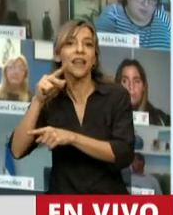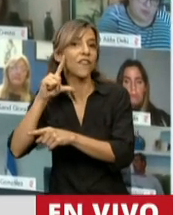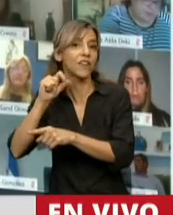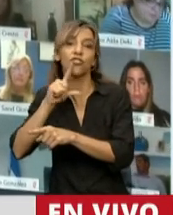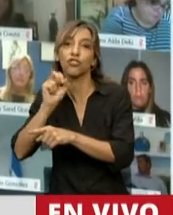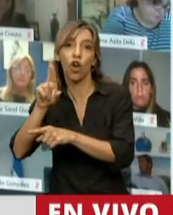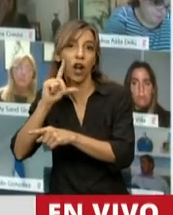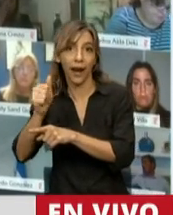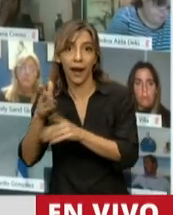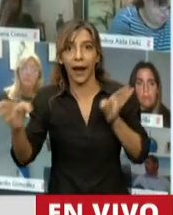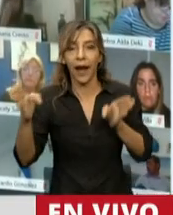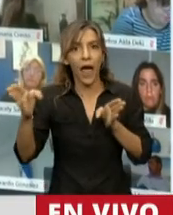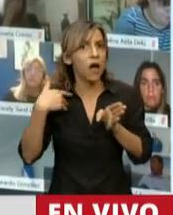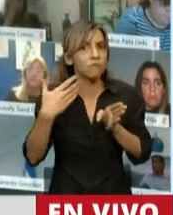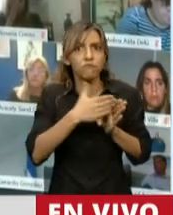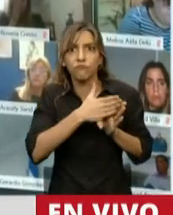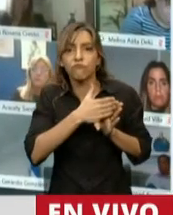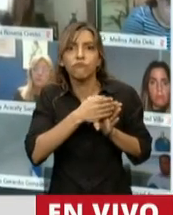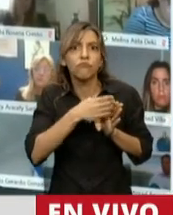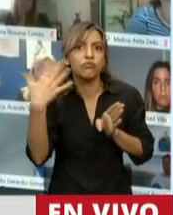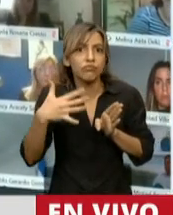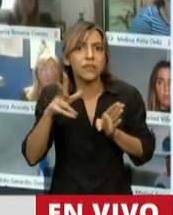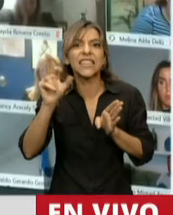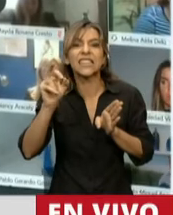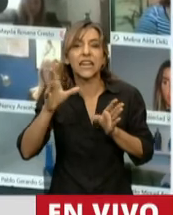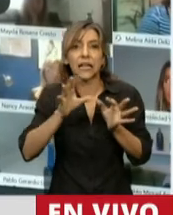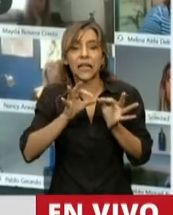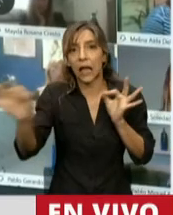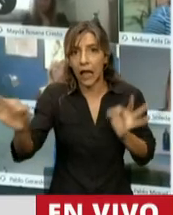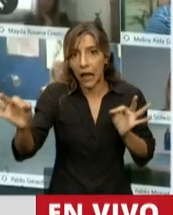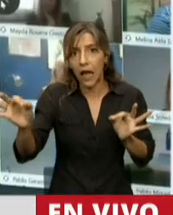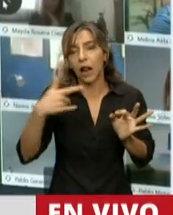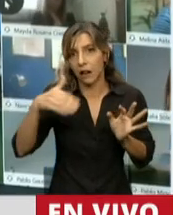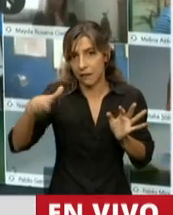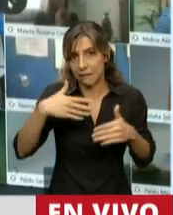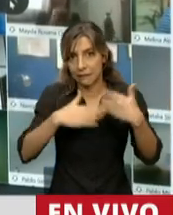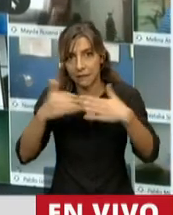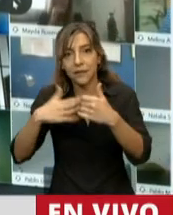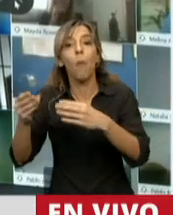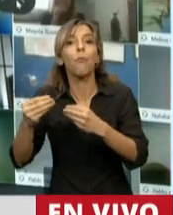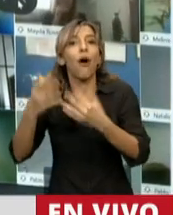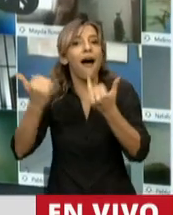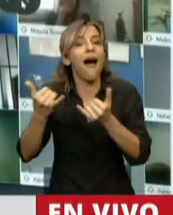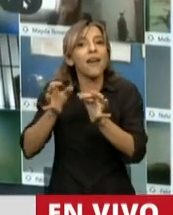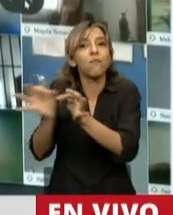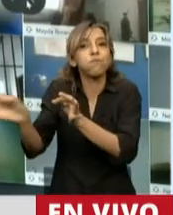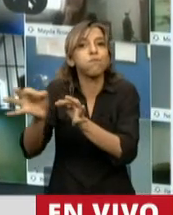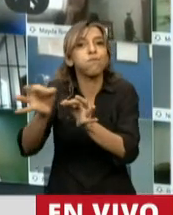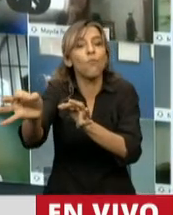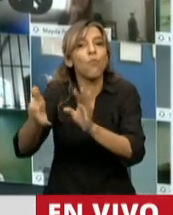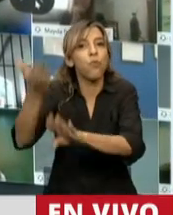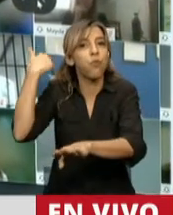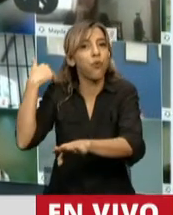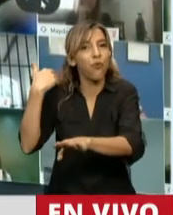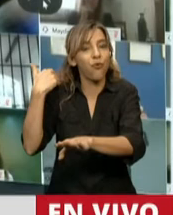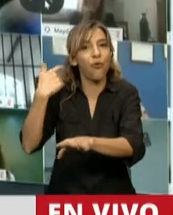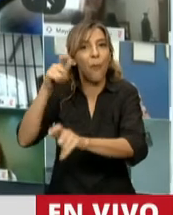que no está pavimentada, pero se va a arreglar 30 kilómetros a Tartagal, donde están los pueblos originales. Y esto es importante,